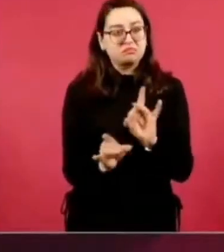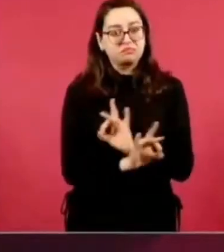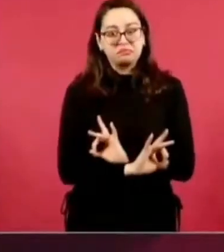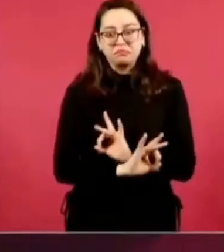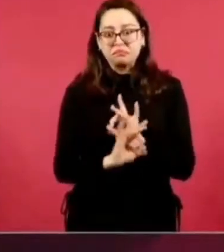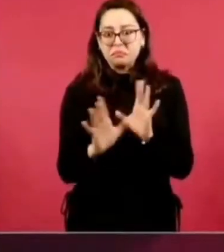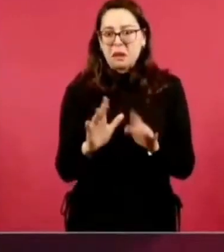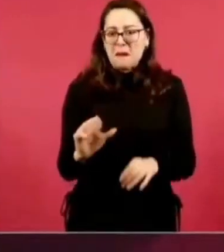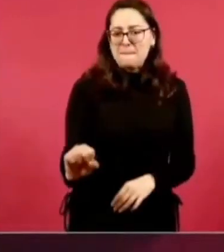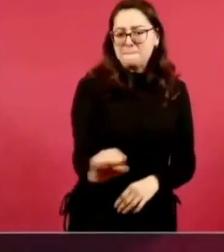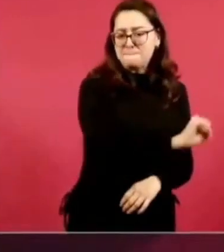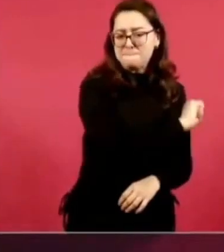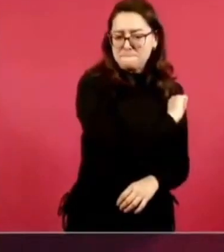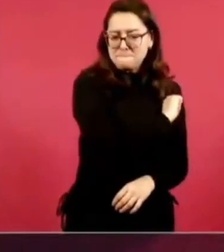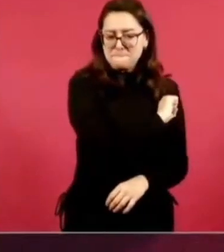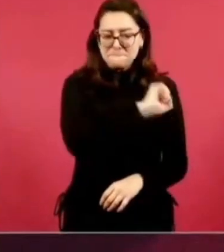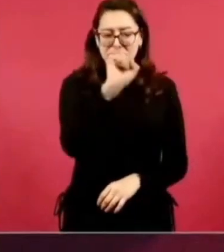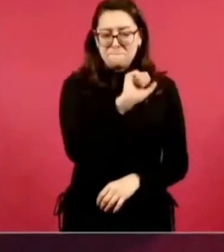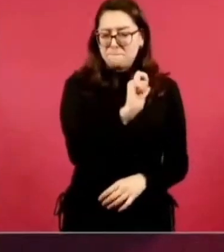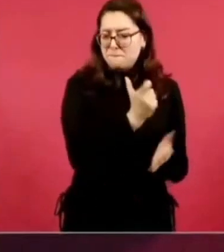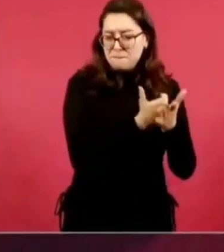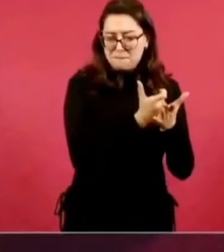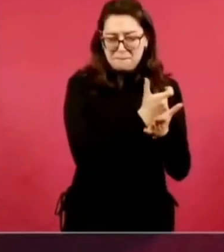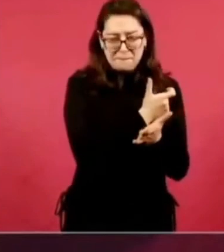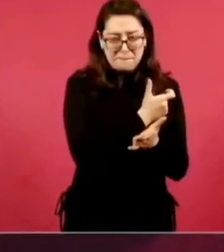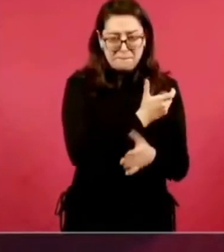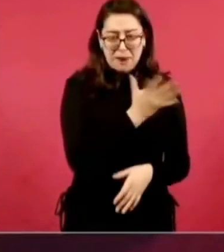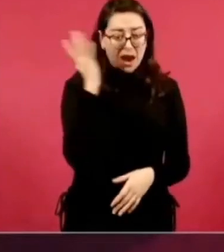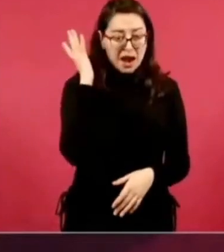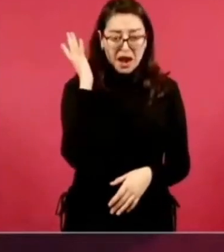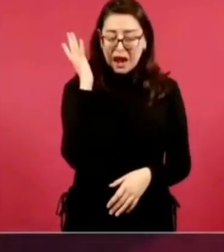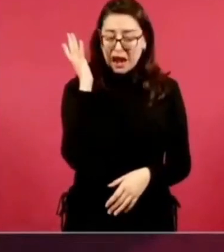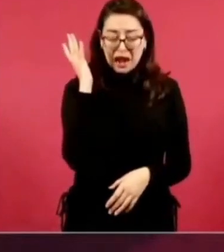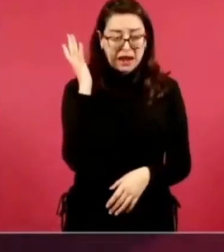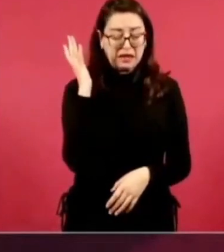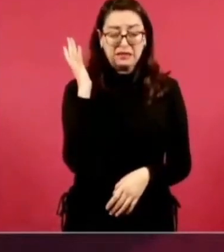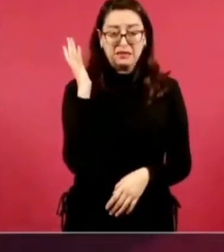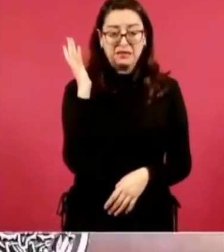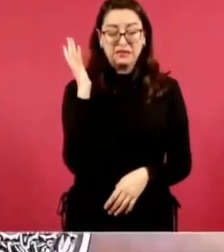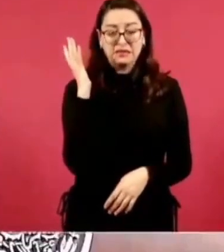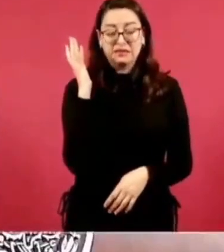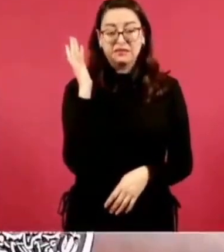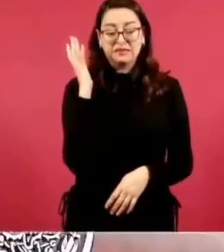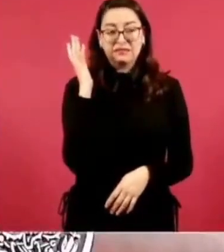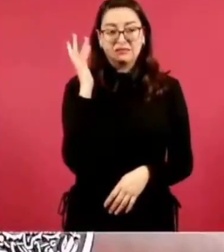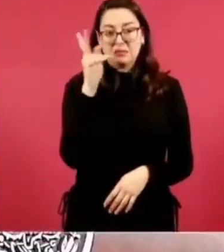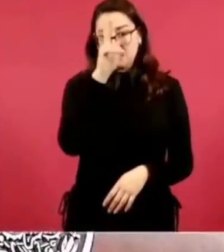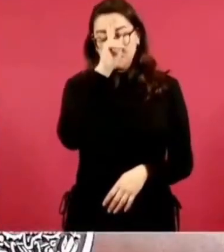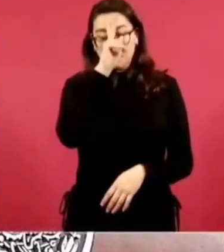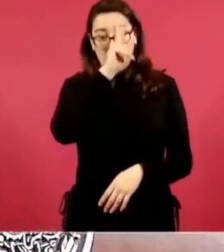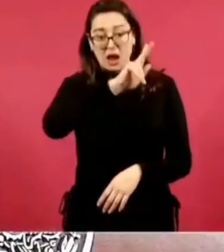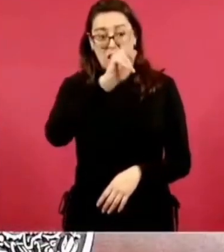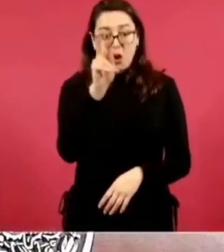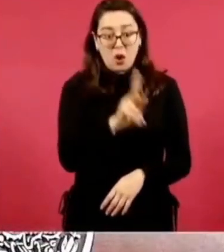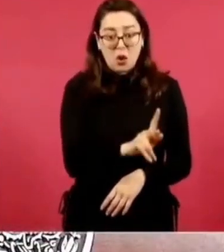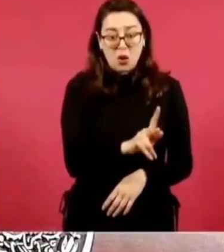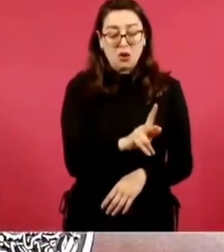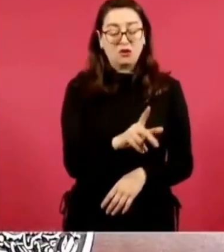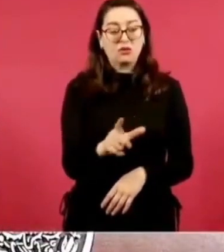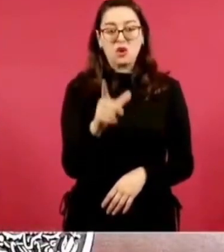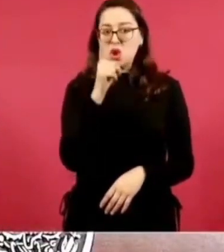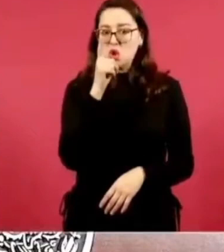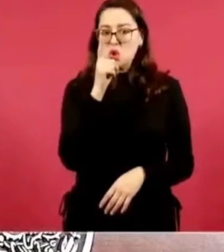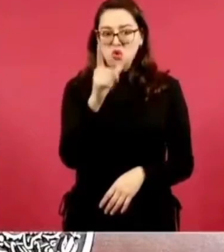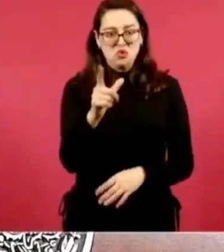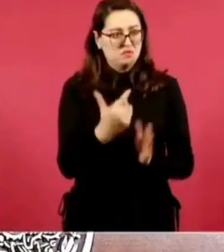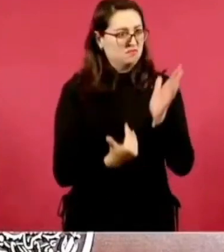de las tarifas, el precio de la luz,